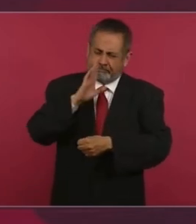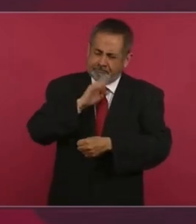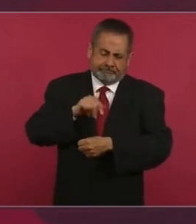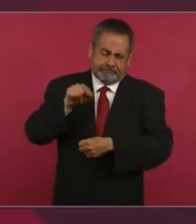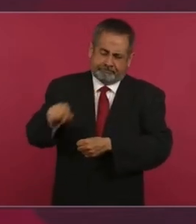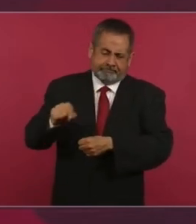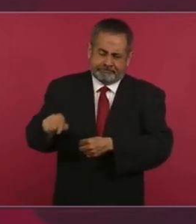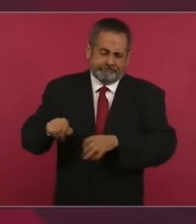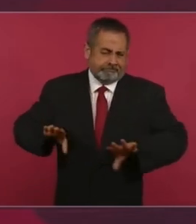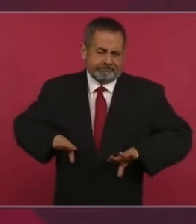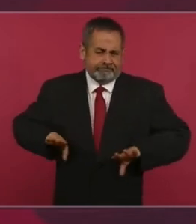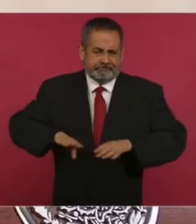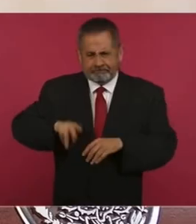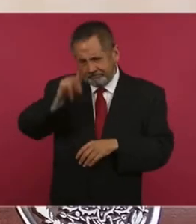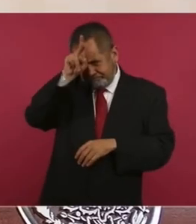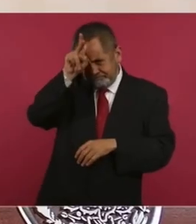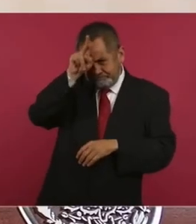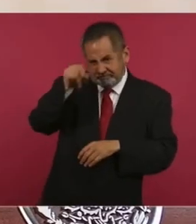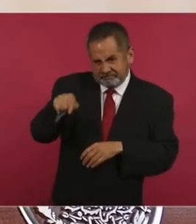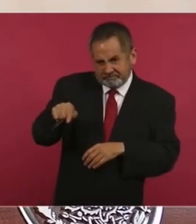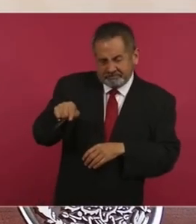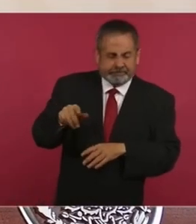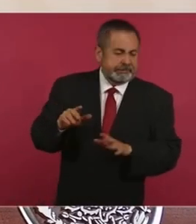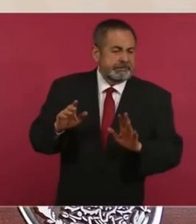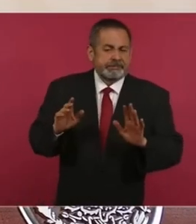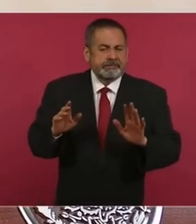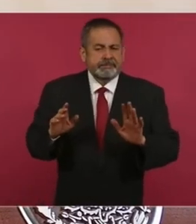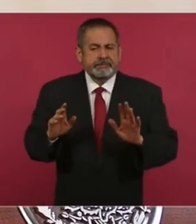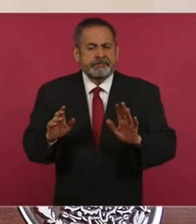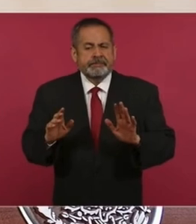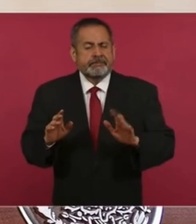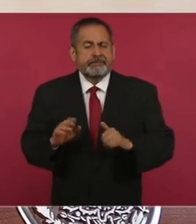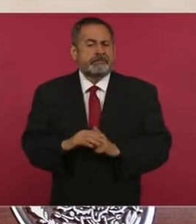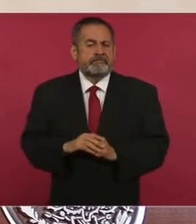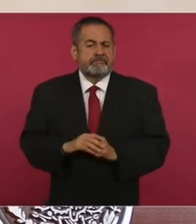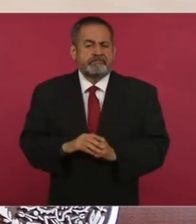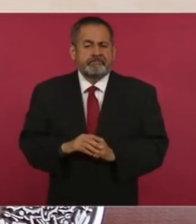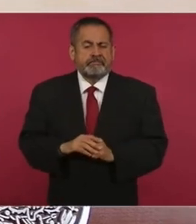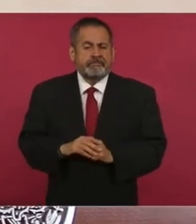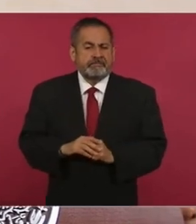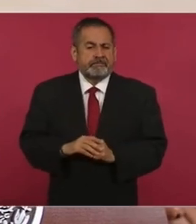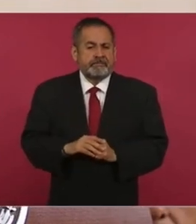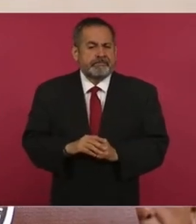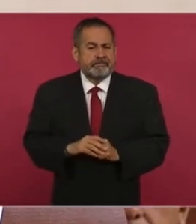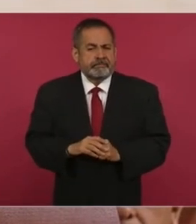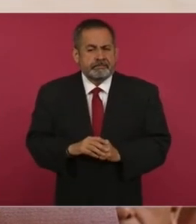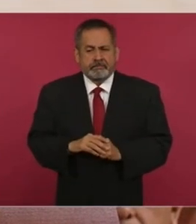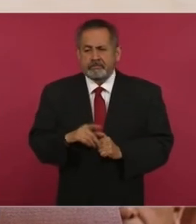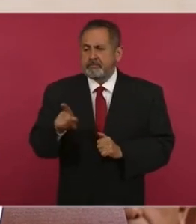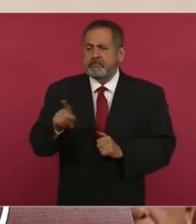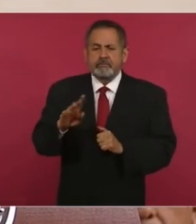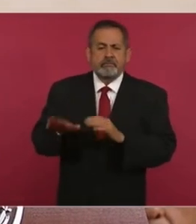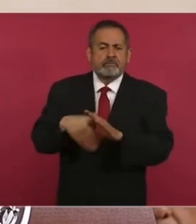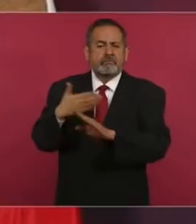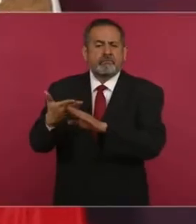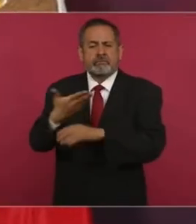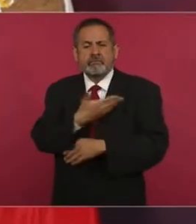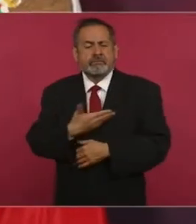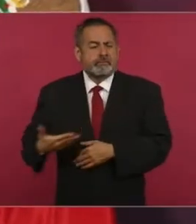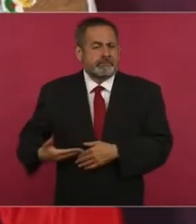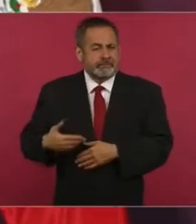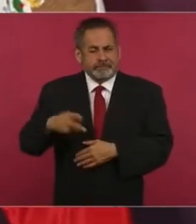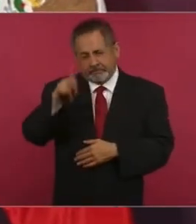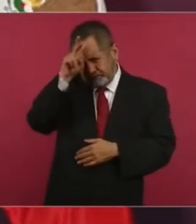cometieron con el presidente de Perú, que